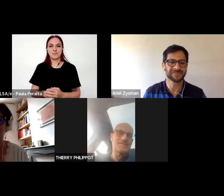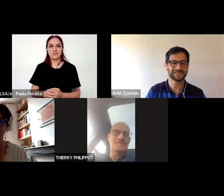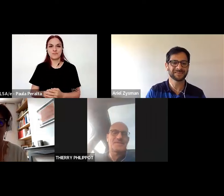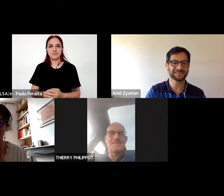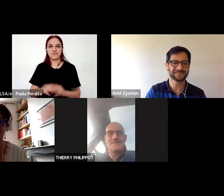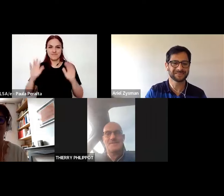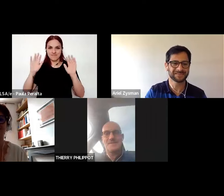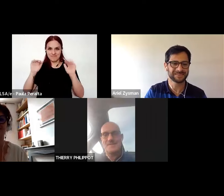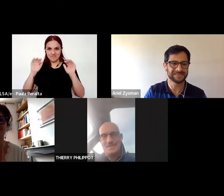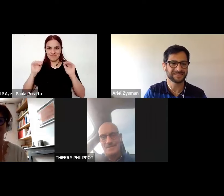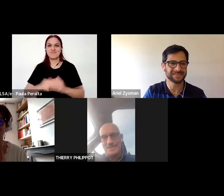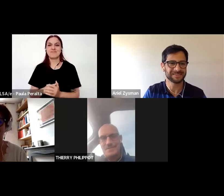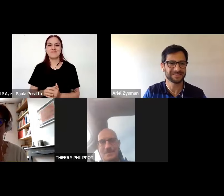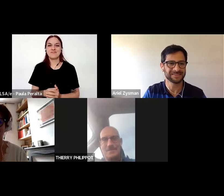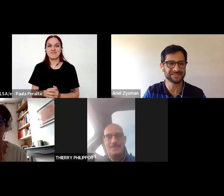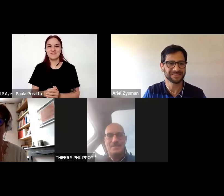adiós